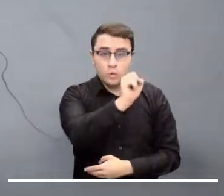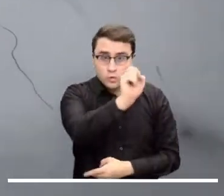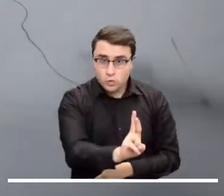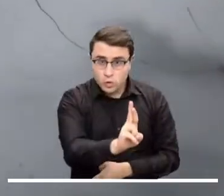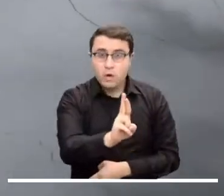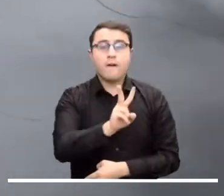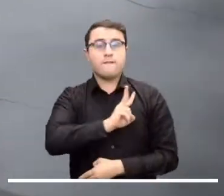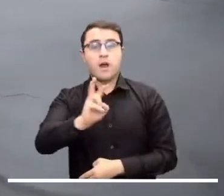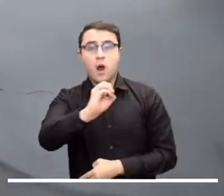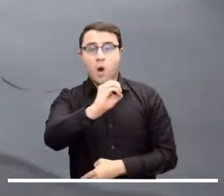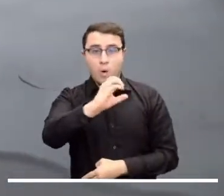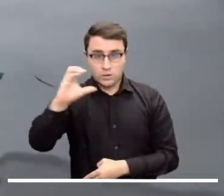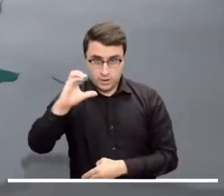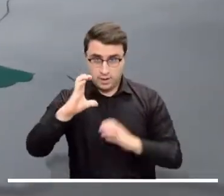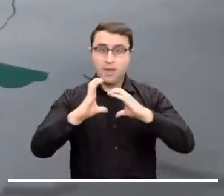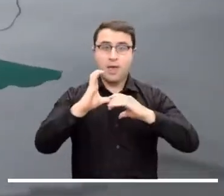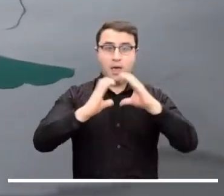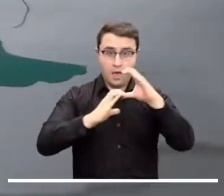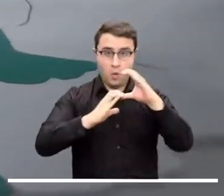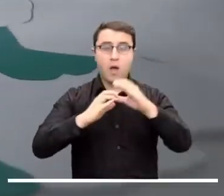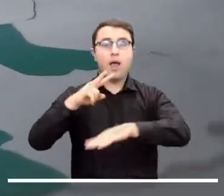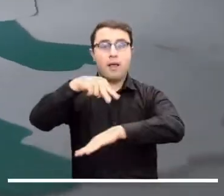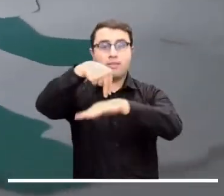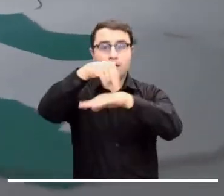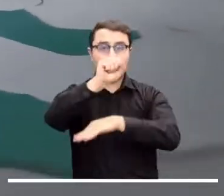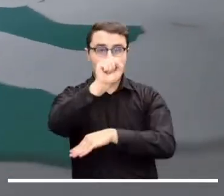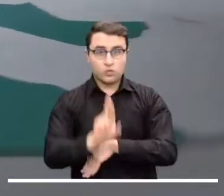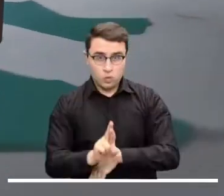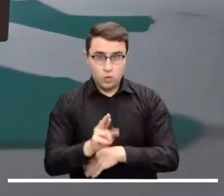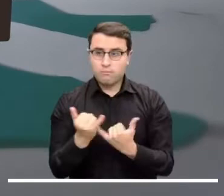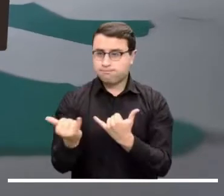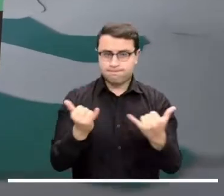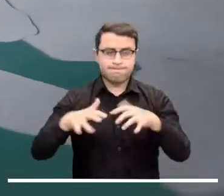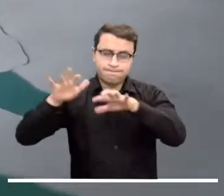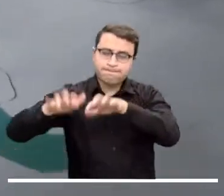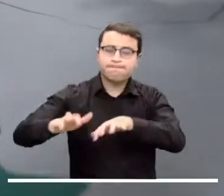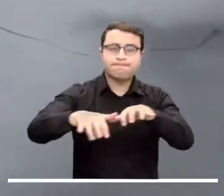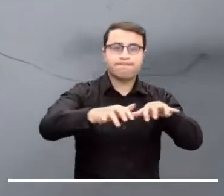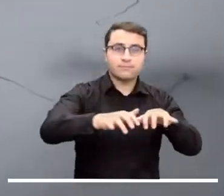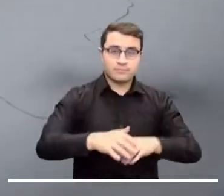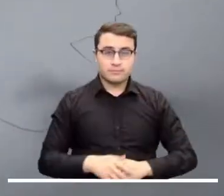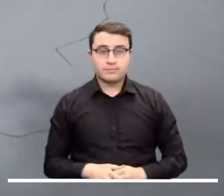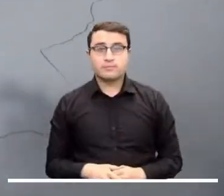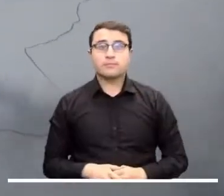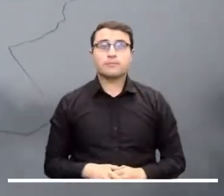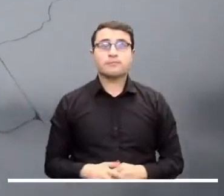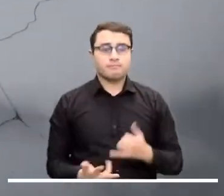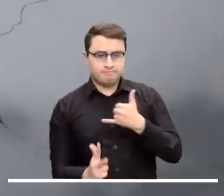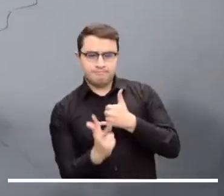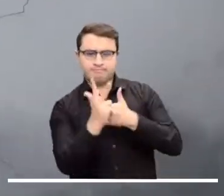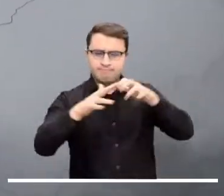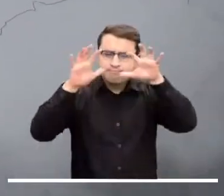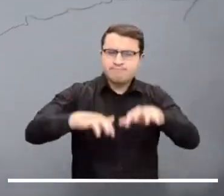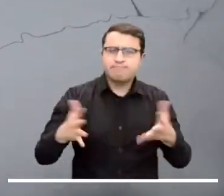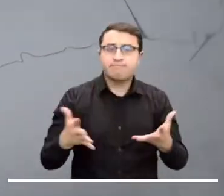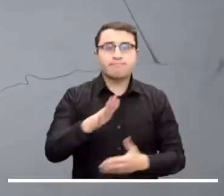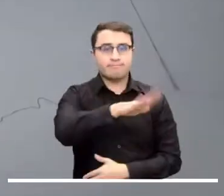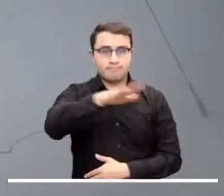lluvias del Pacífico serían moderadas y se anuncian en el sur de Chocó, occidente de Valle del Cauca y Cauca y sur de Nariño.